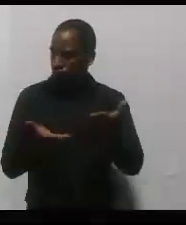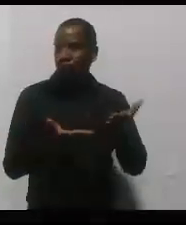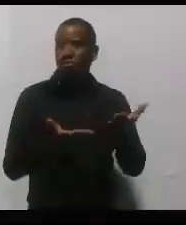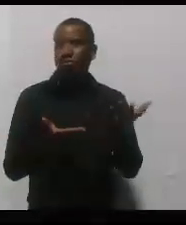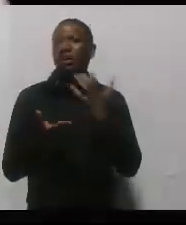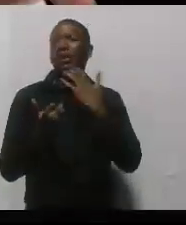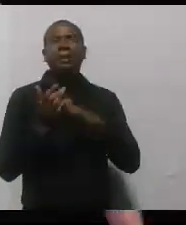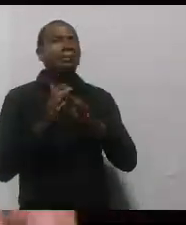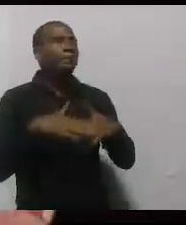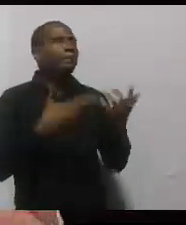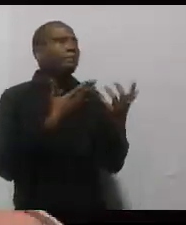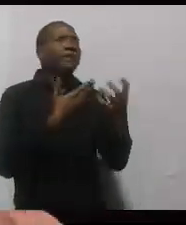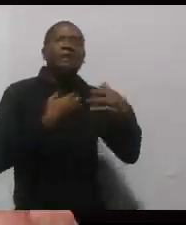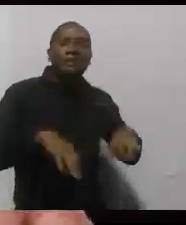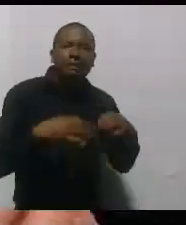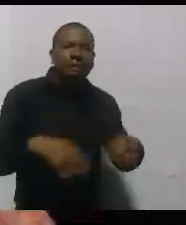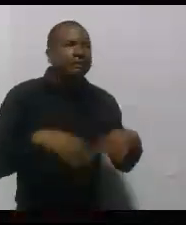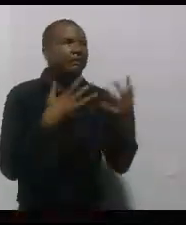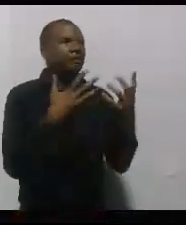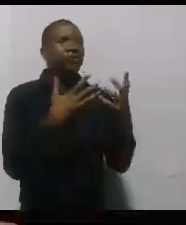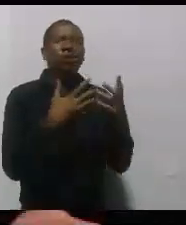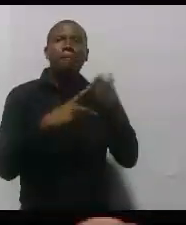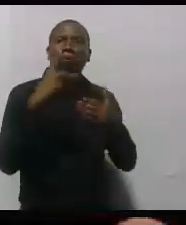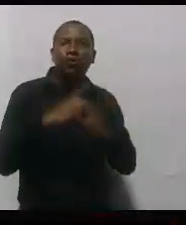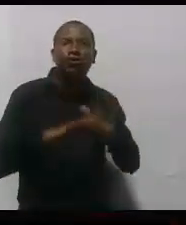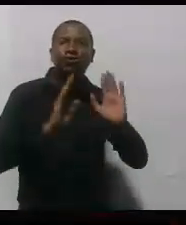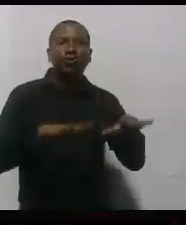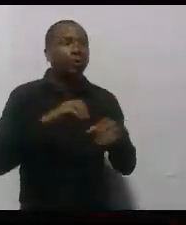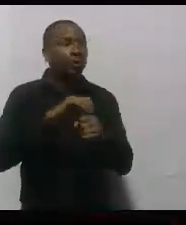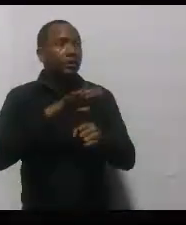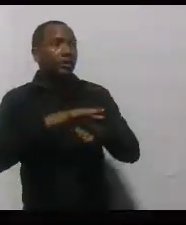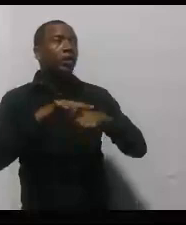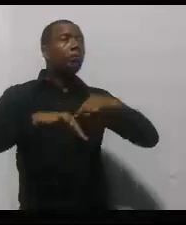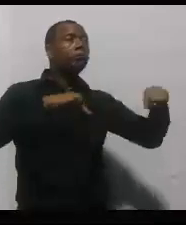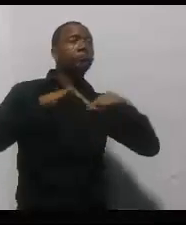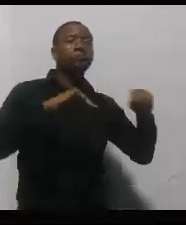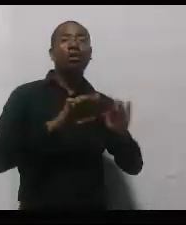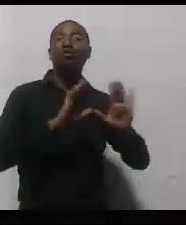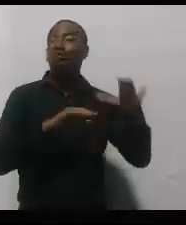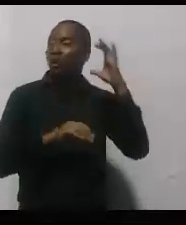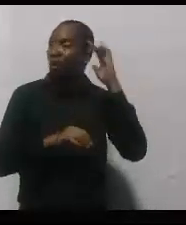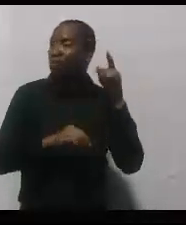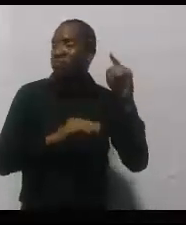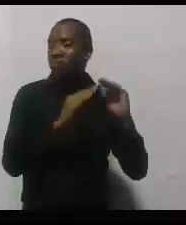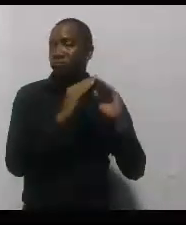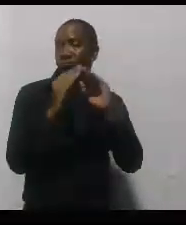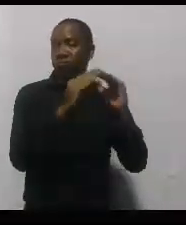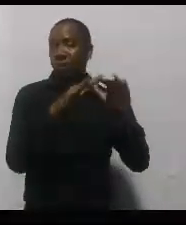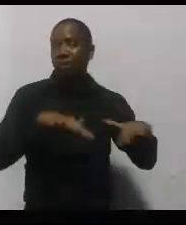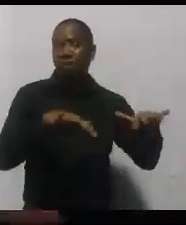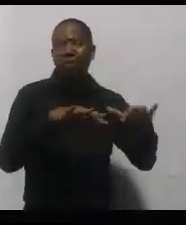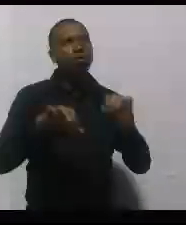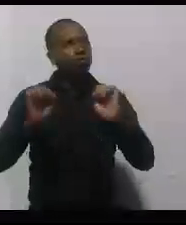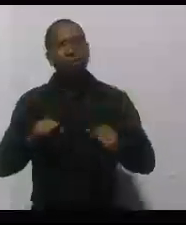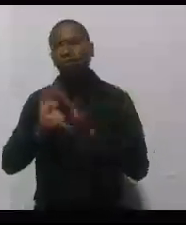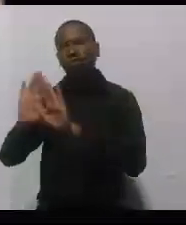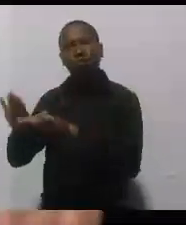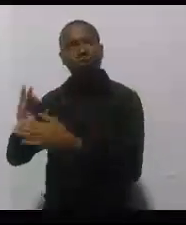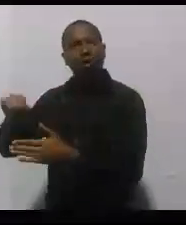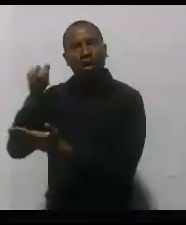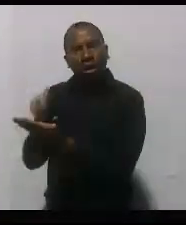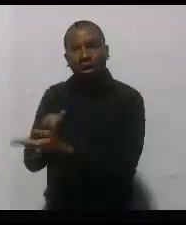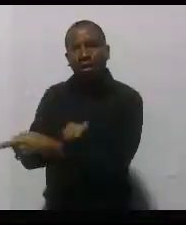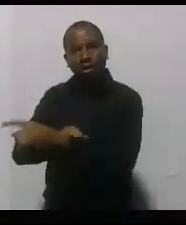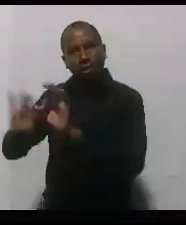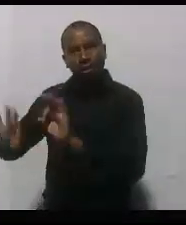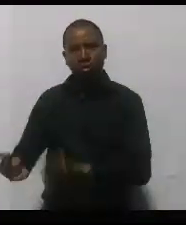menores, cosas en los barrios, se puedan contratar a través de la junta de acción comunal y no una empresa que viene de cualquier parte de